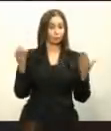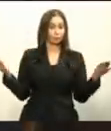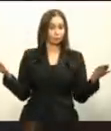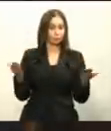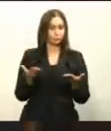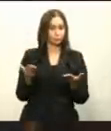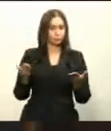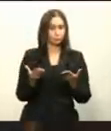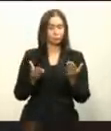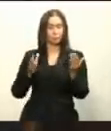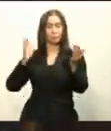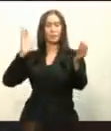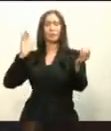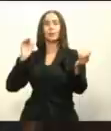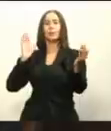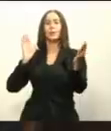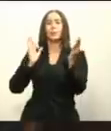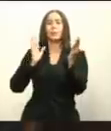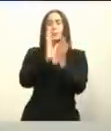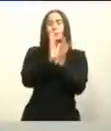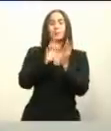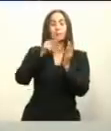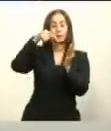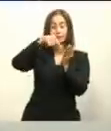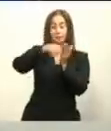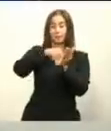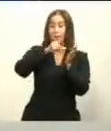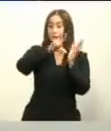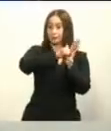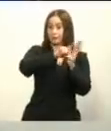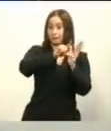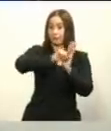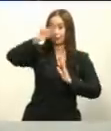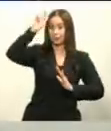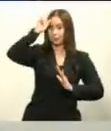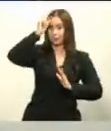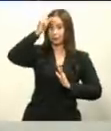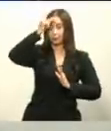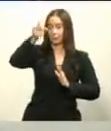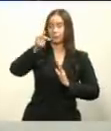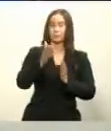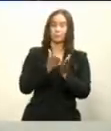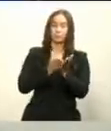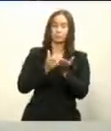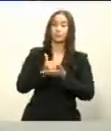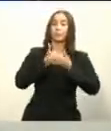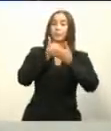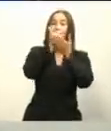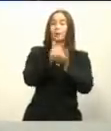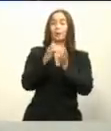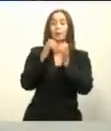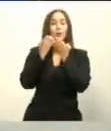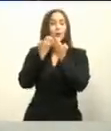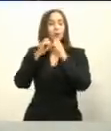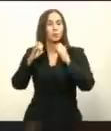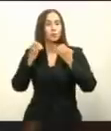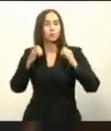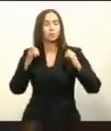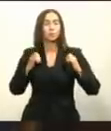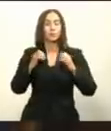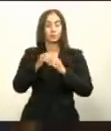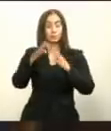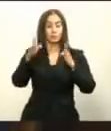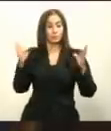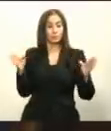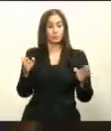para enfrentar los elementos de esa política nacional de vivienda que conducirá los esfuerzos públicos y privados para lograr este